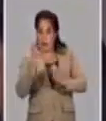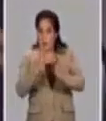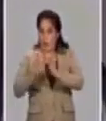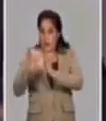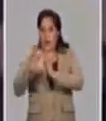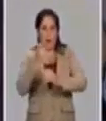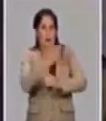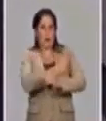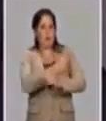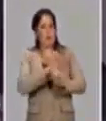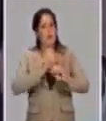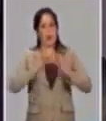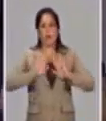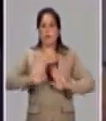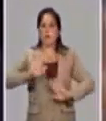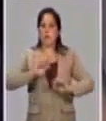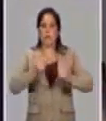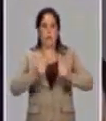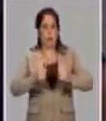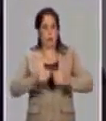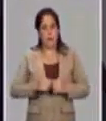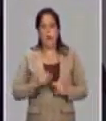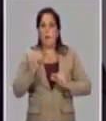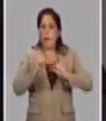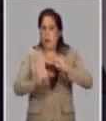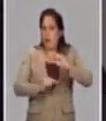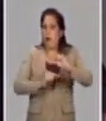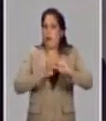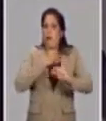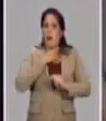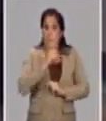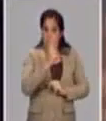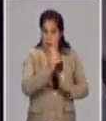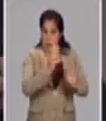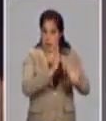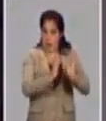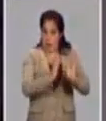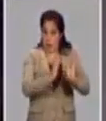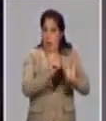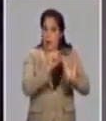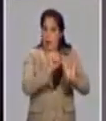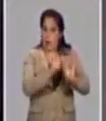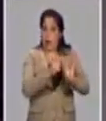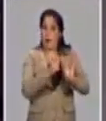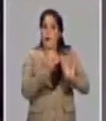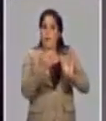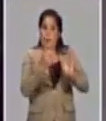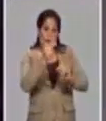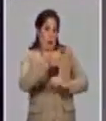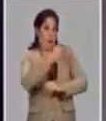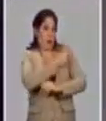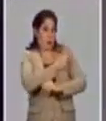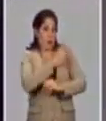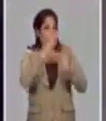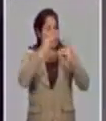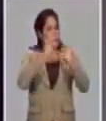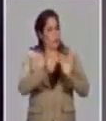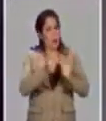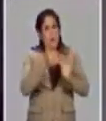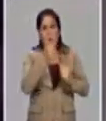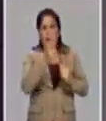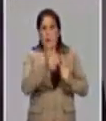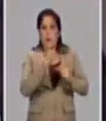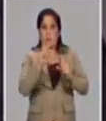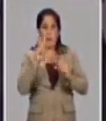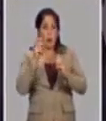aprendiendo de los candidatos vacunales que avanzaron primero y que han llegado ya a resultados